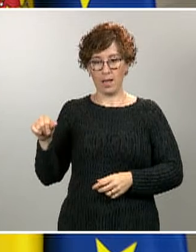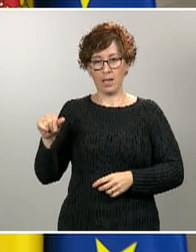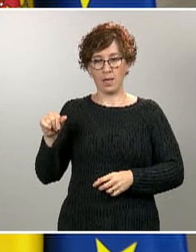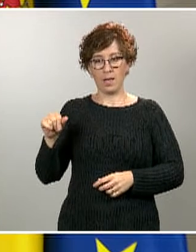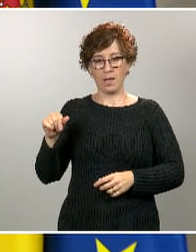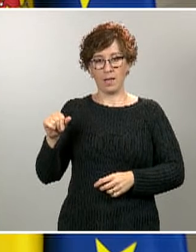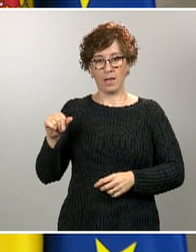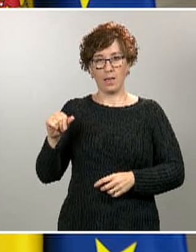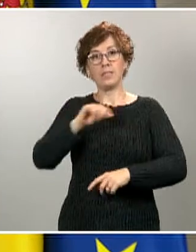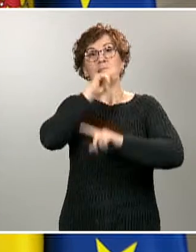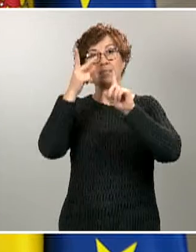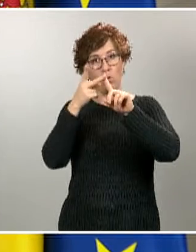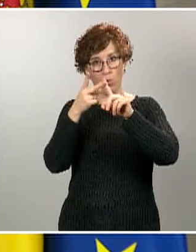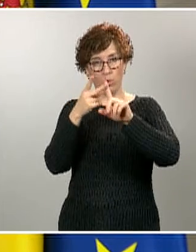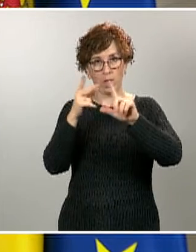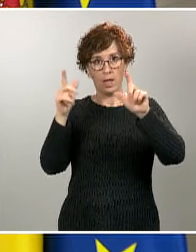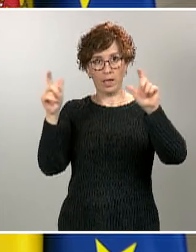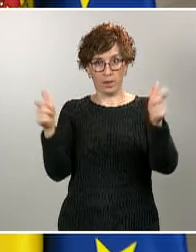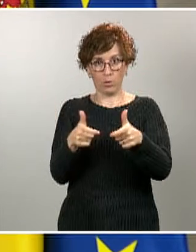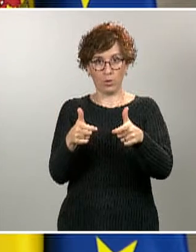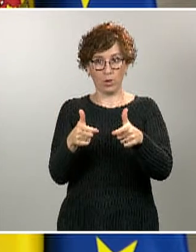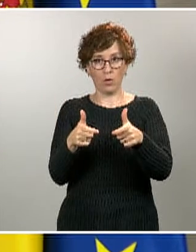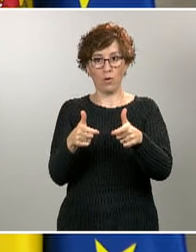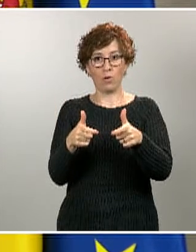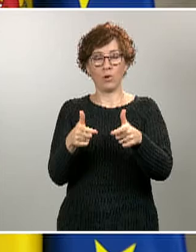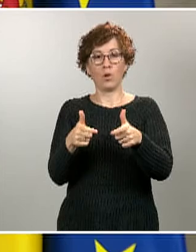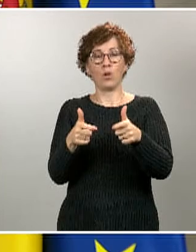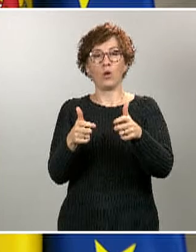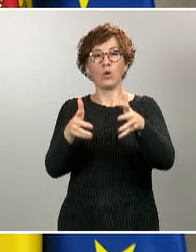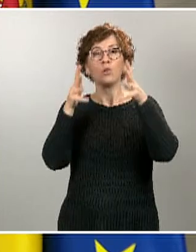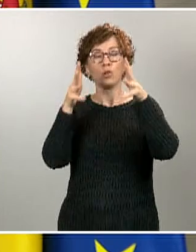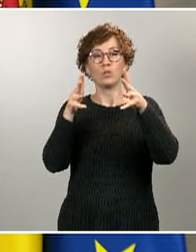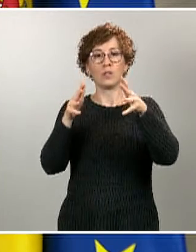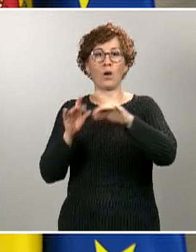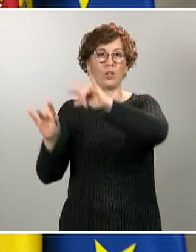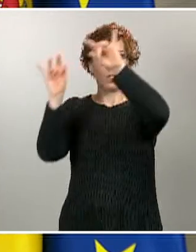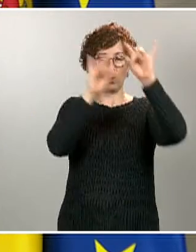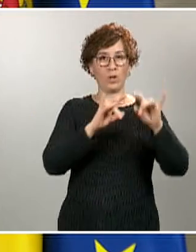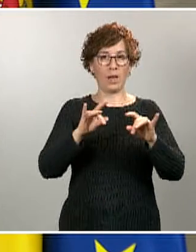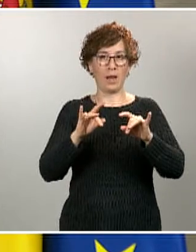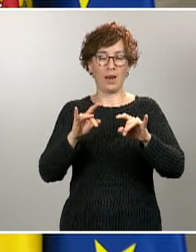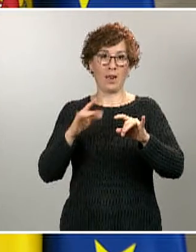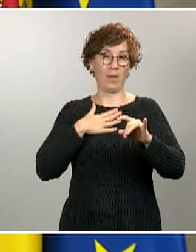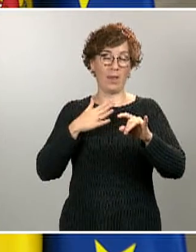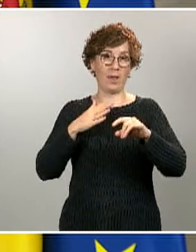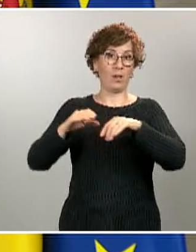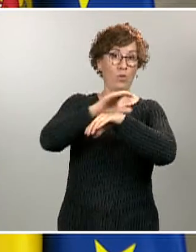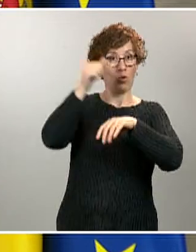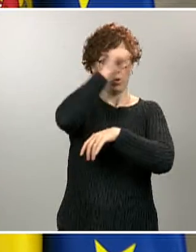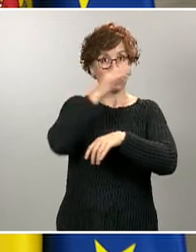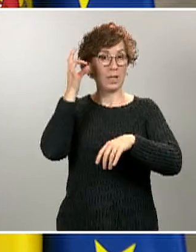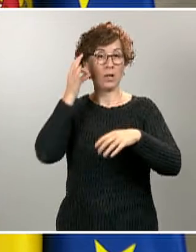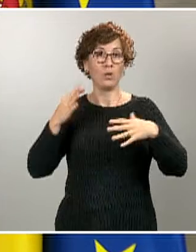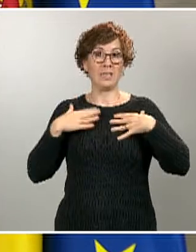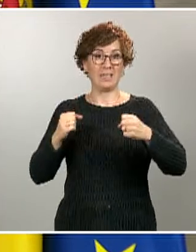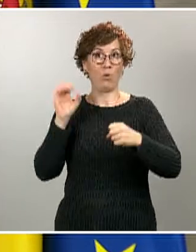del Consejo Interterritorial del Sistema Nacional de Salud, es decir, con todos los consejeros y consejeras de las comunidades autónomas.